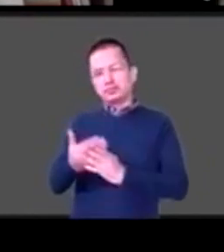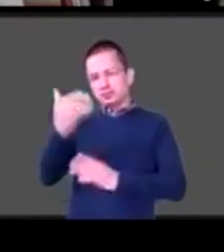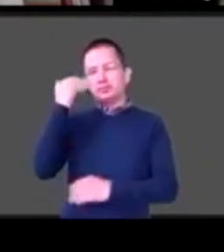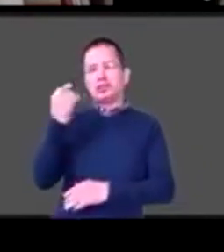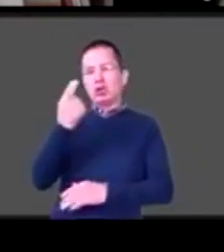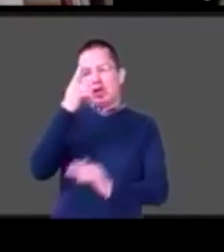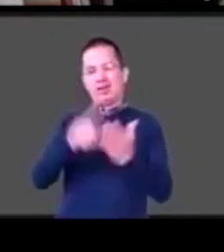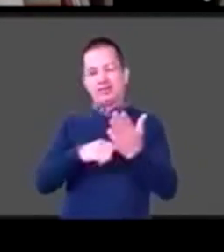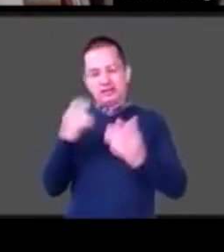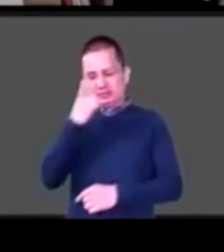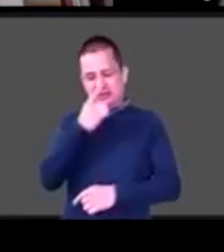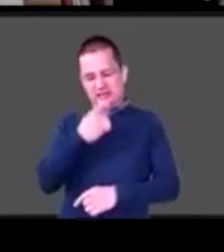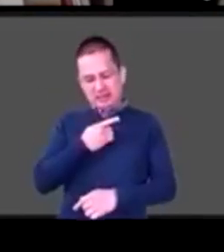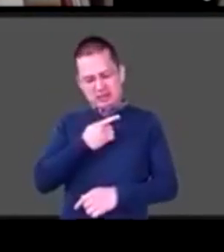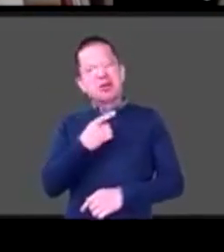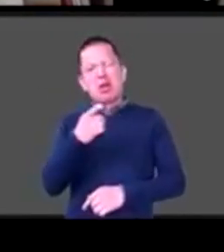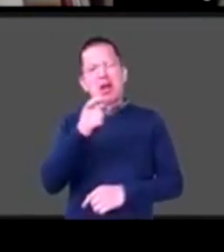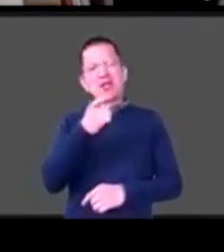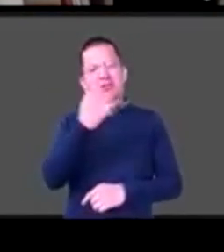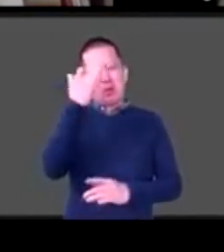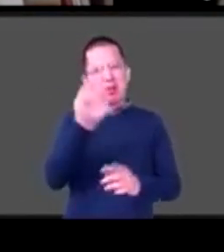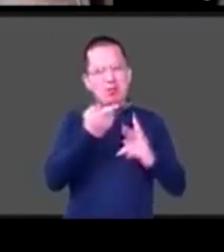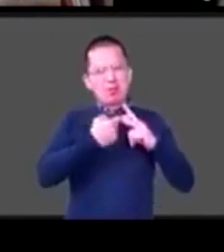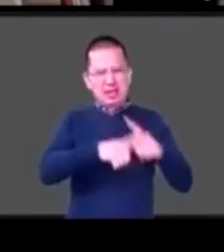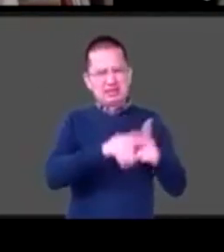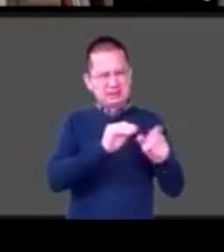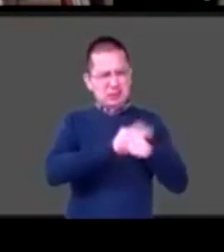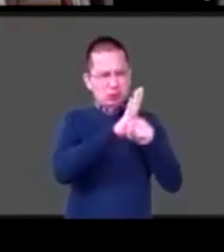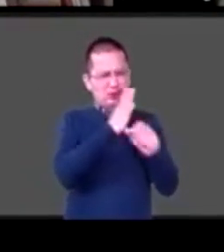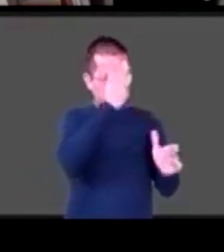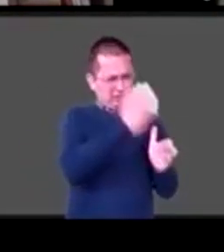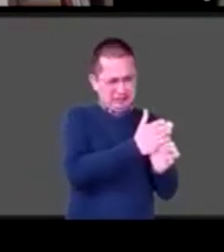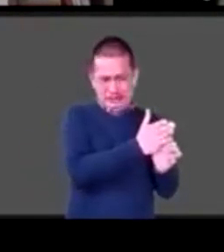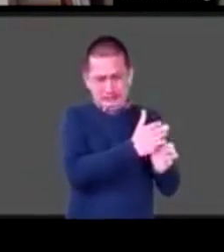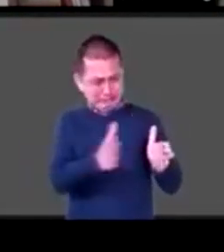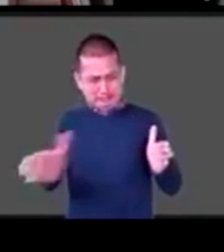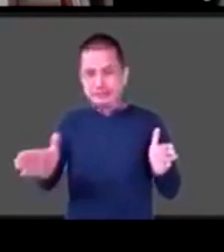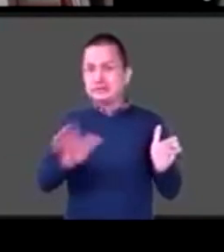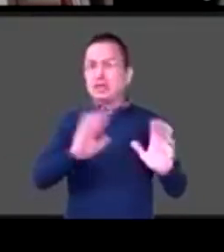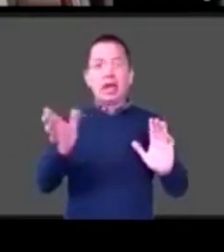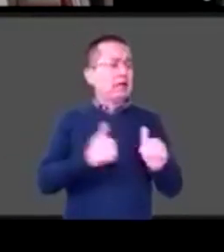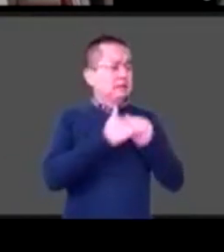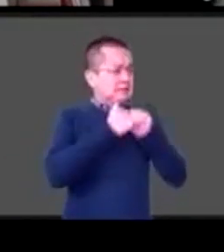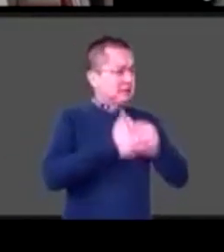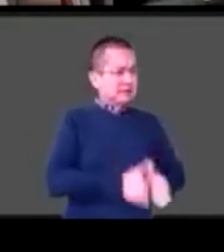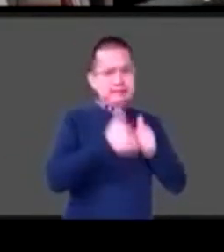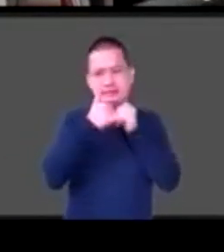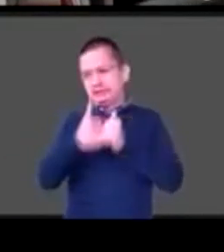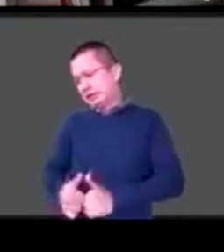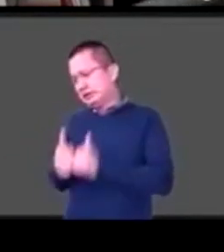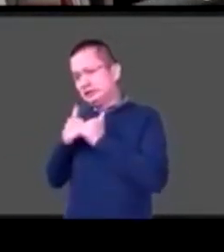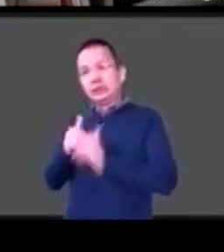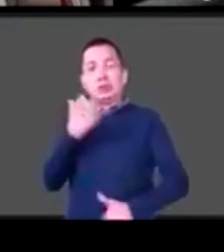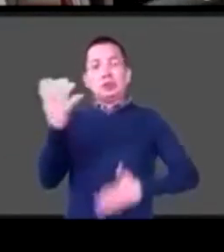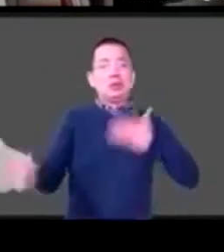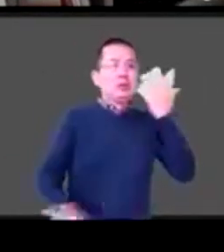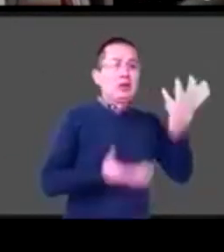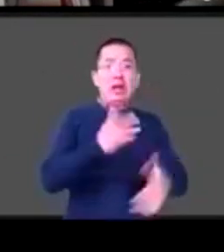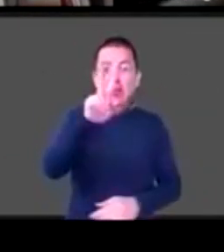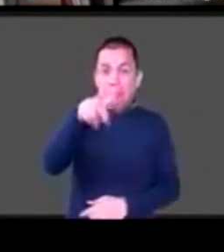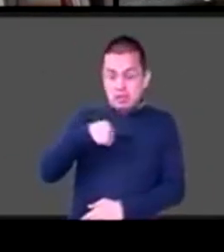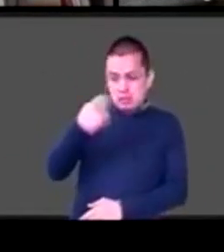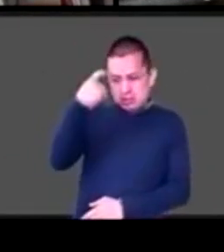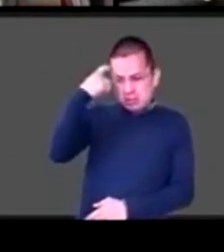de esta crisis cuando se paró todo yo estaba súper preocupado por mi trabajo por los ingresos porque iba a pasar